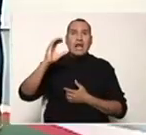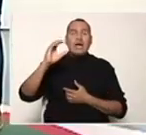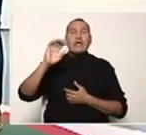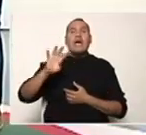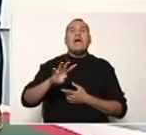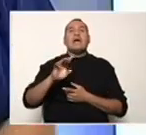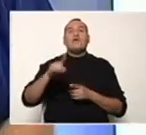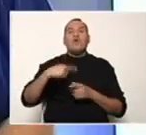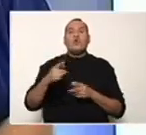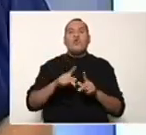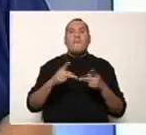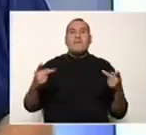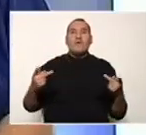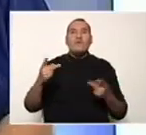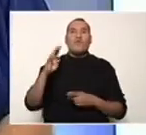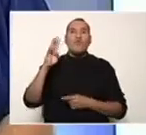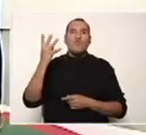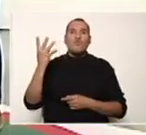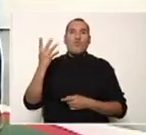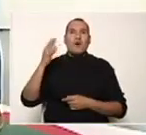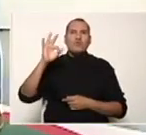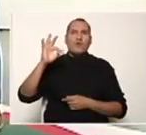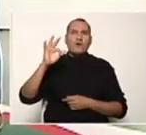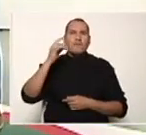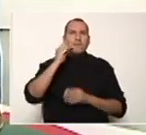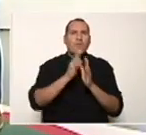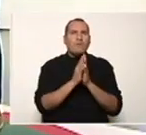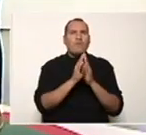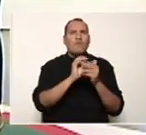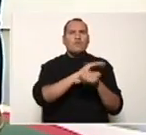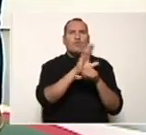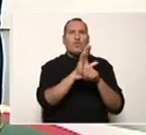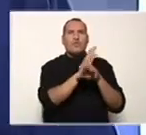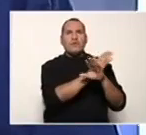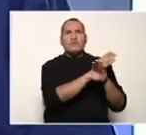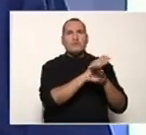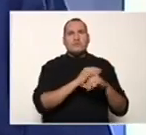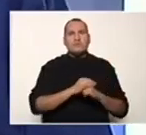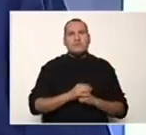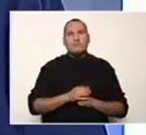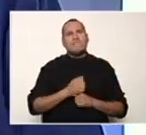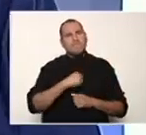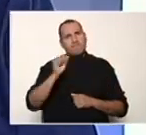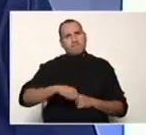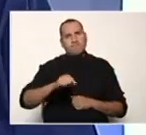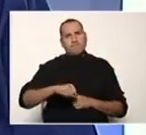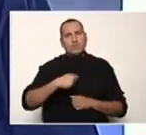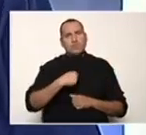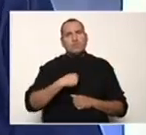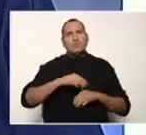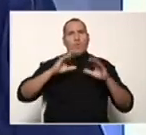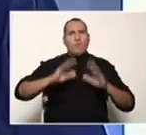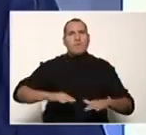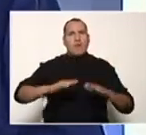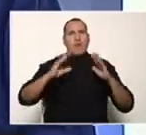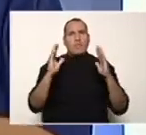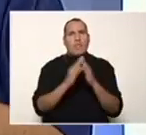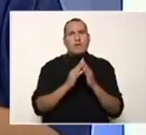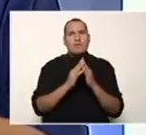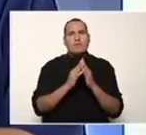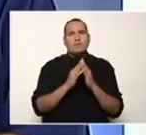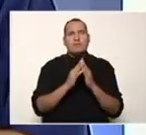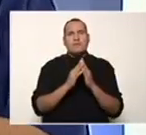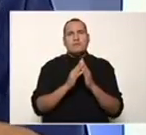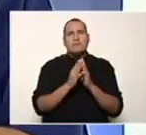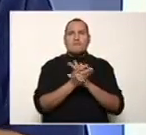Profe, como siempre le decimos, esas recomendaciones para seguir luchando contra el COVID-19. Sí, Jocelyn, debemos permanecer en casa y mantener